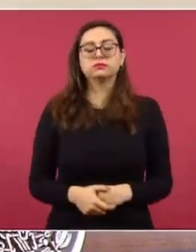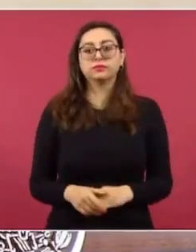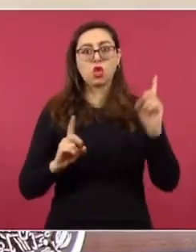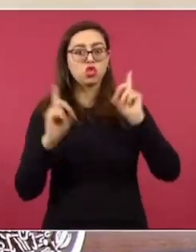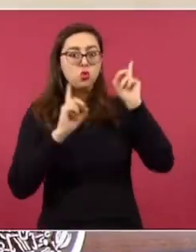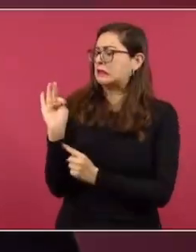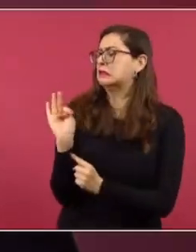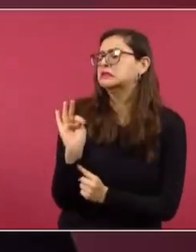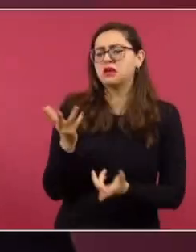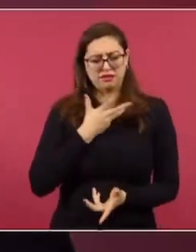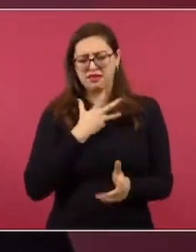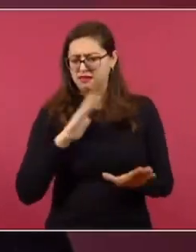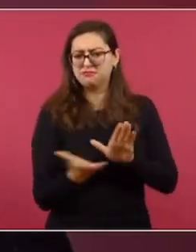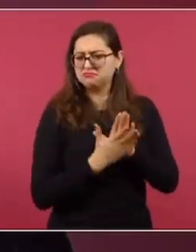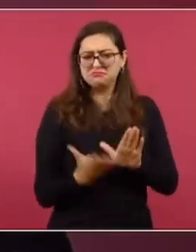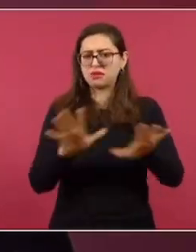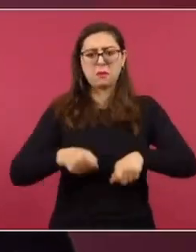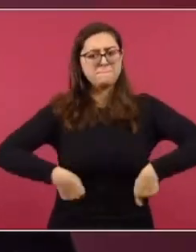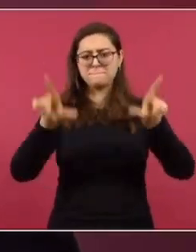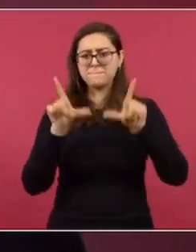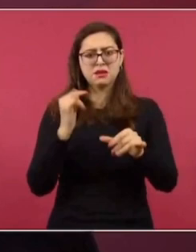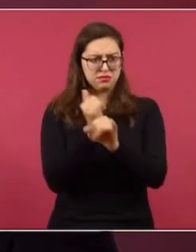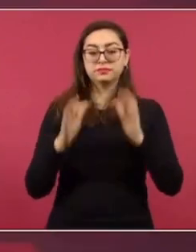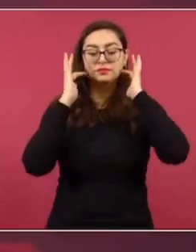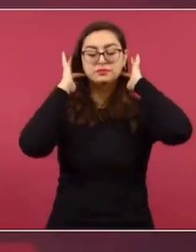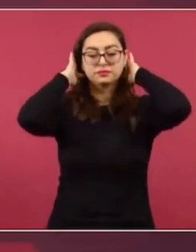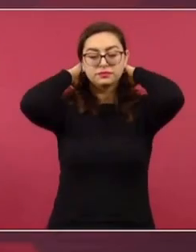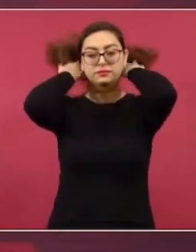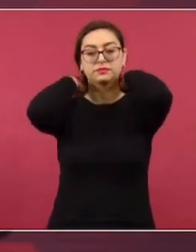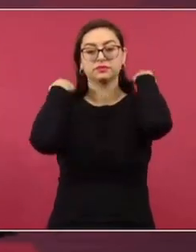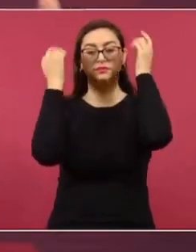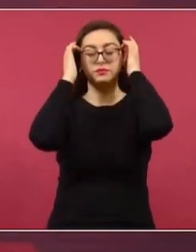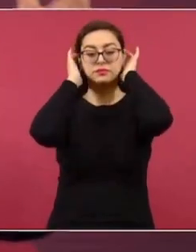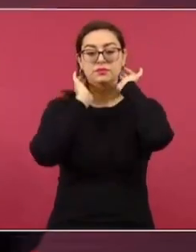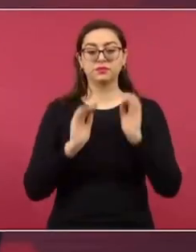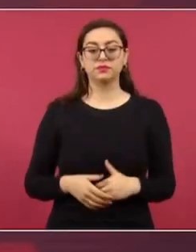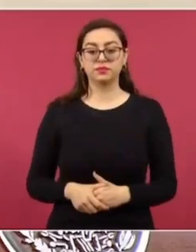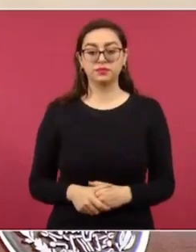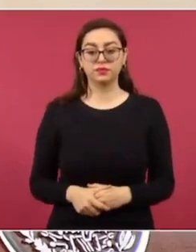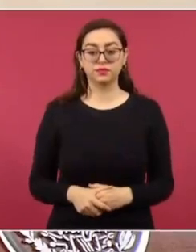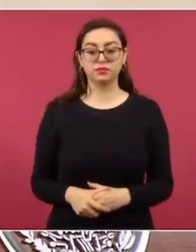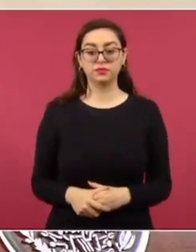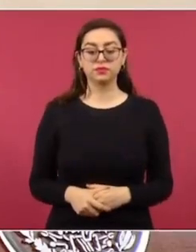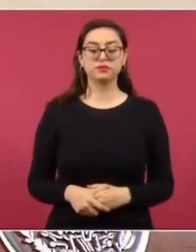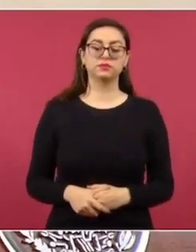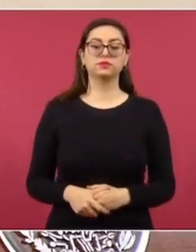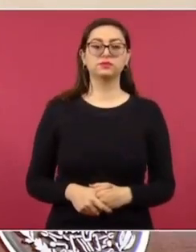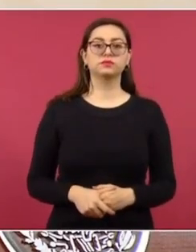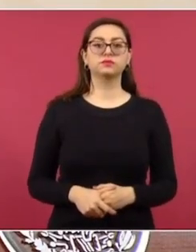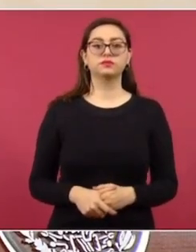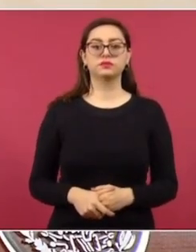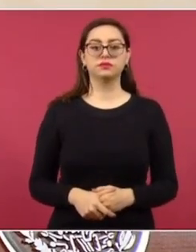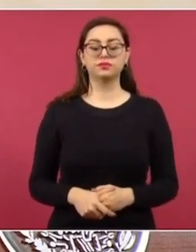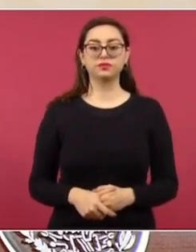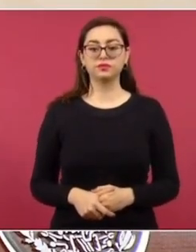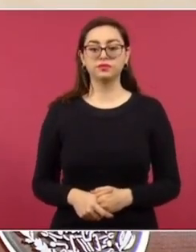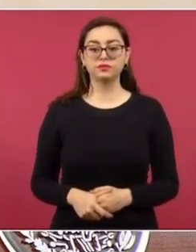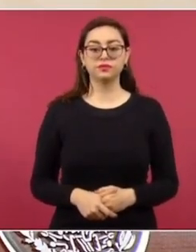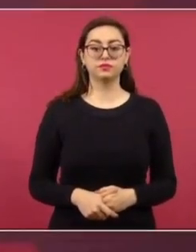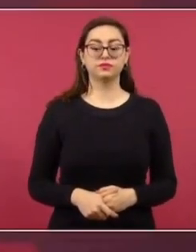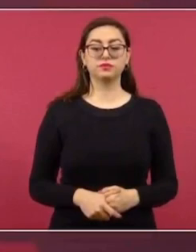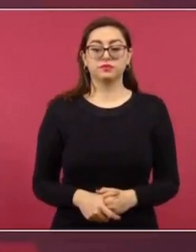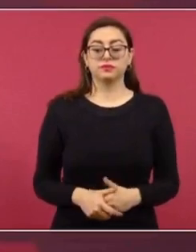apenas tomó la decisión de no acusar